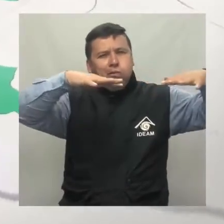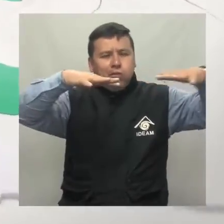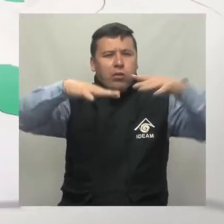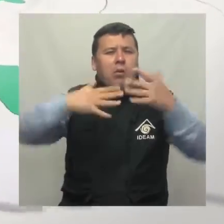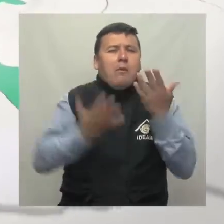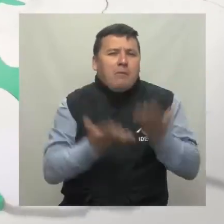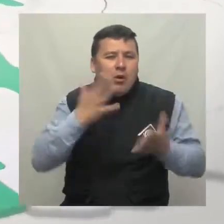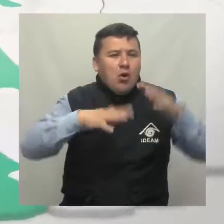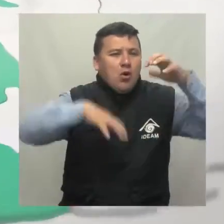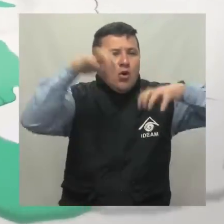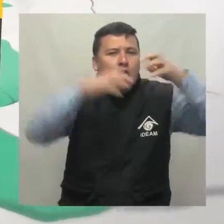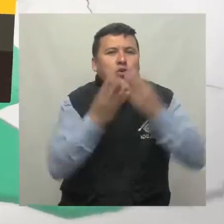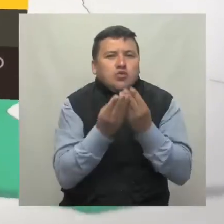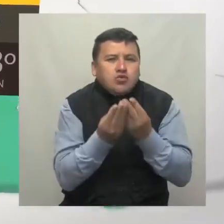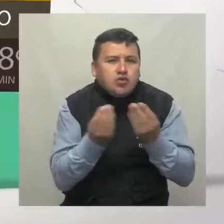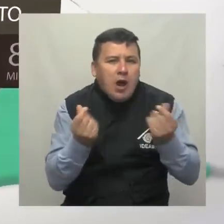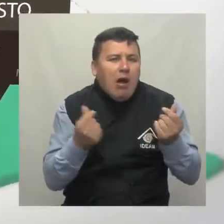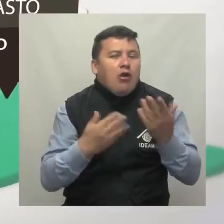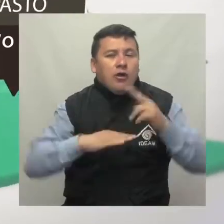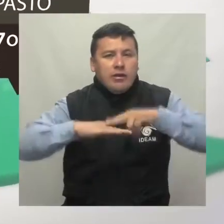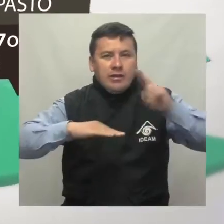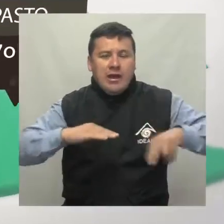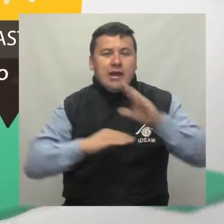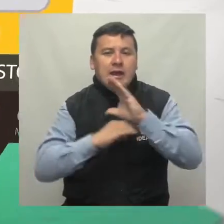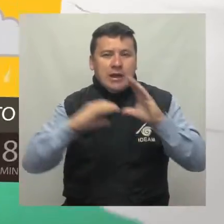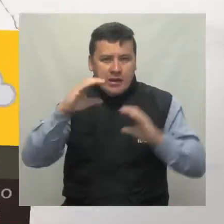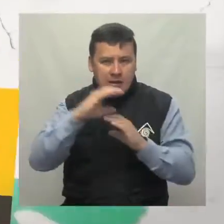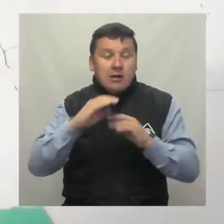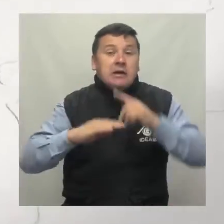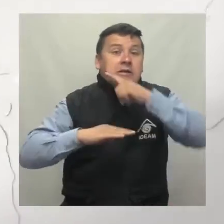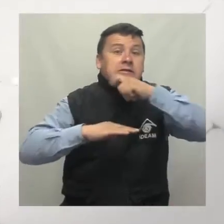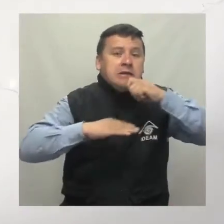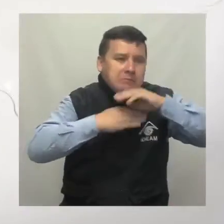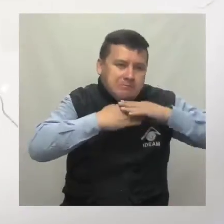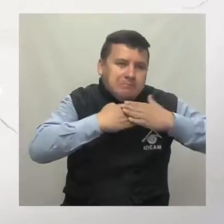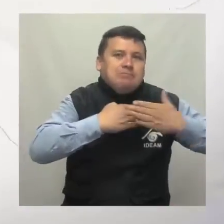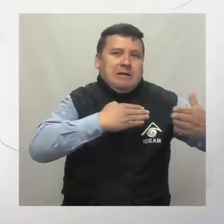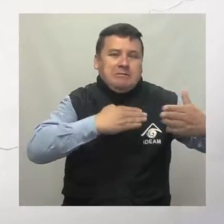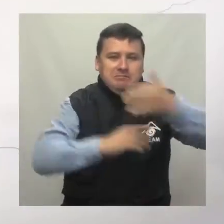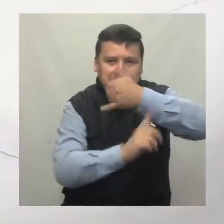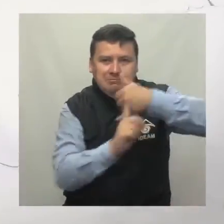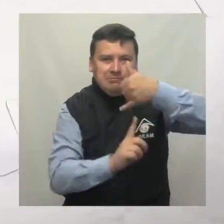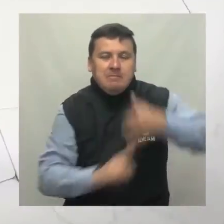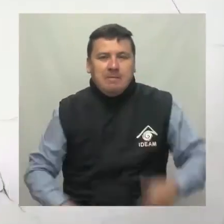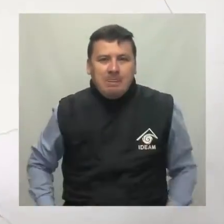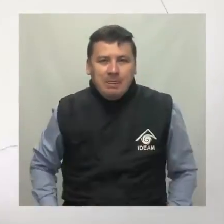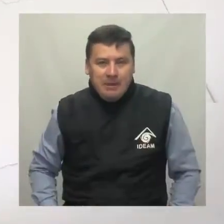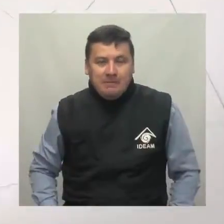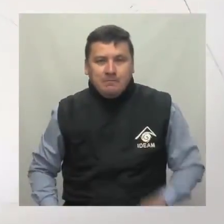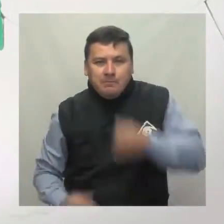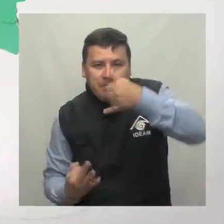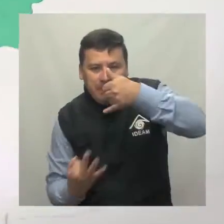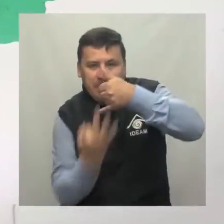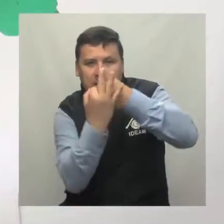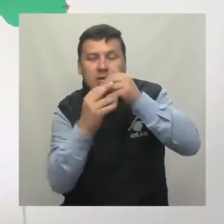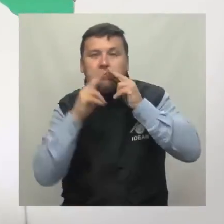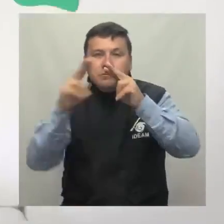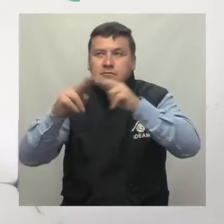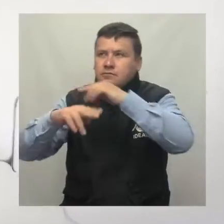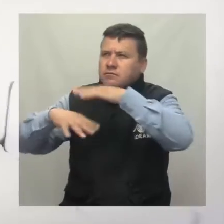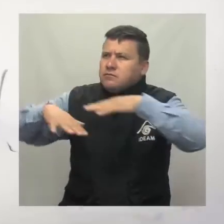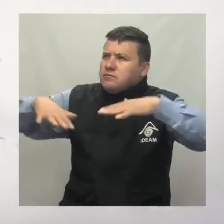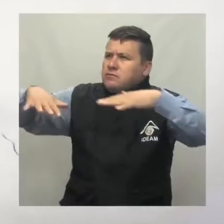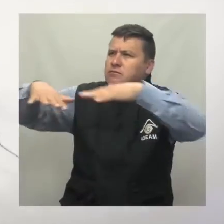Música En la zona andina observamos